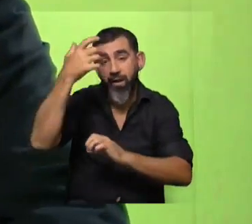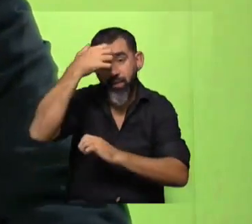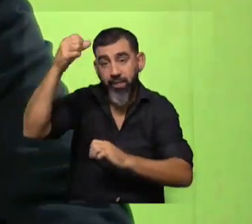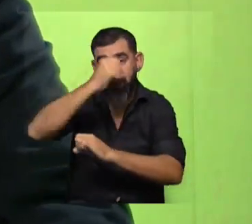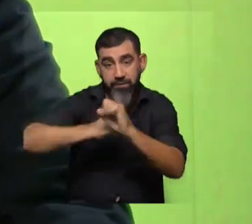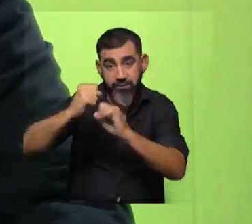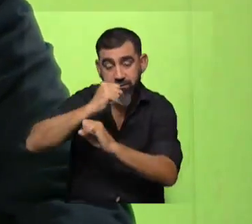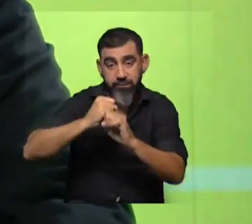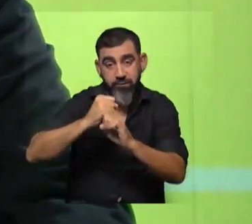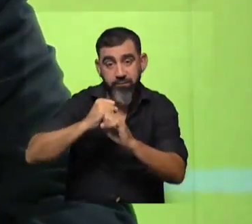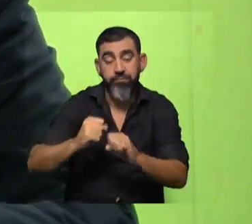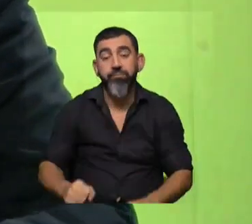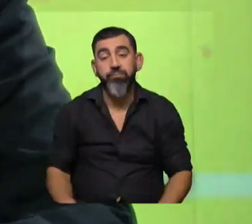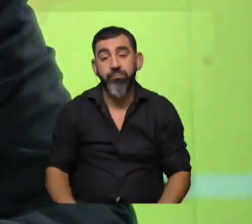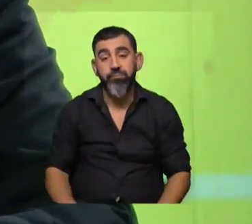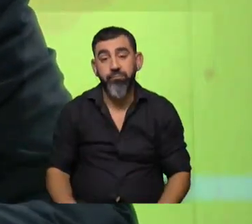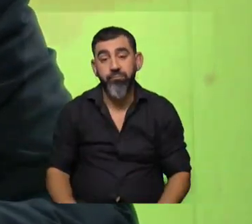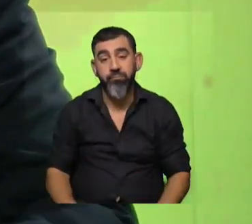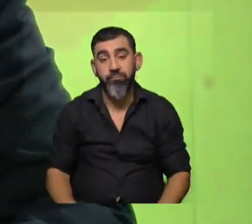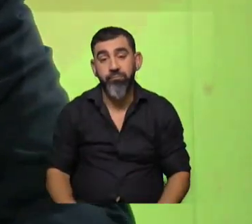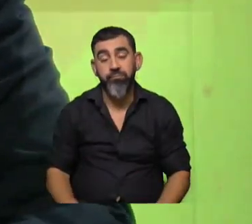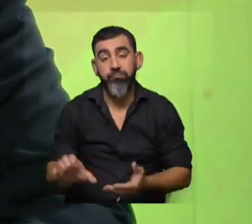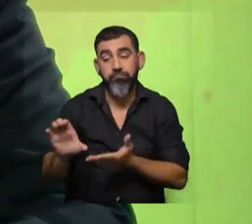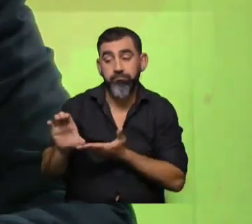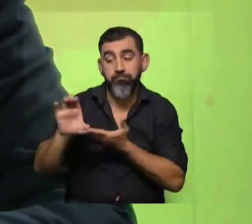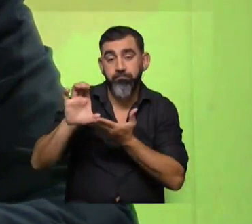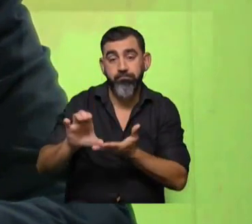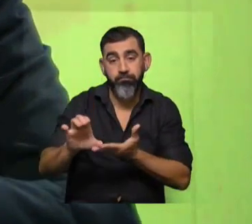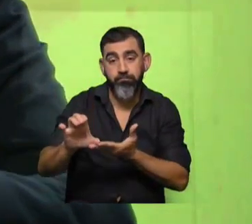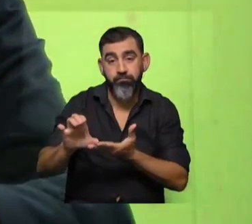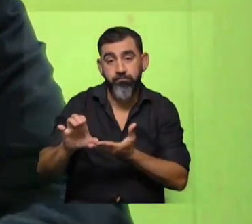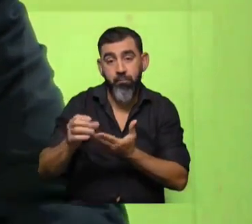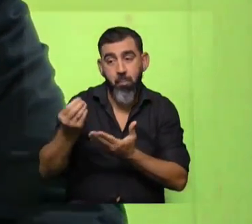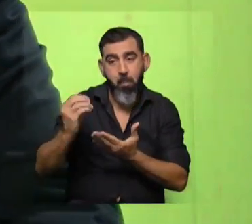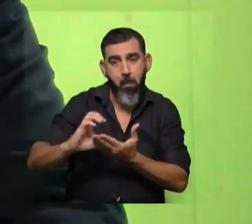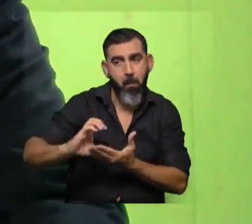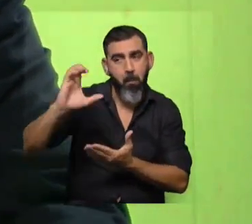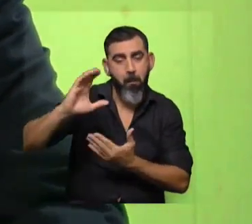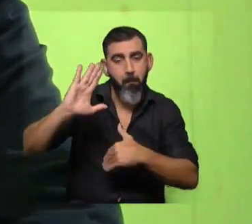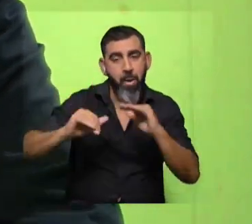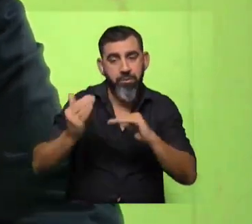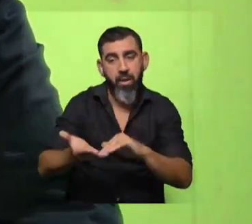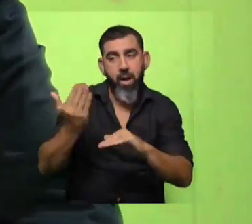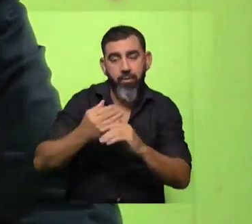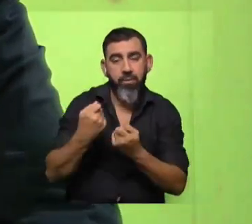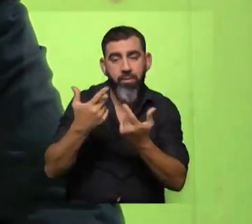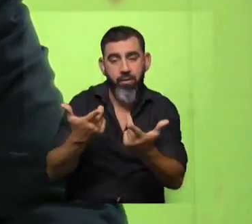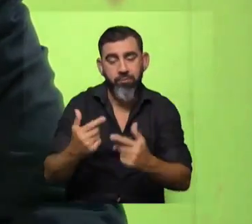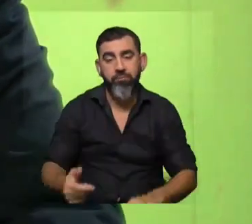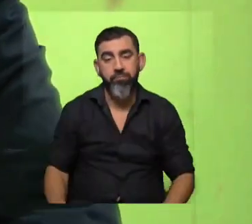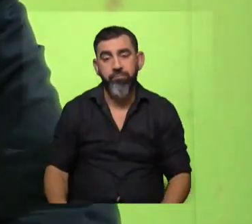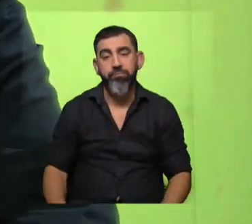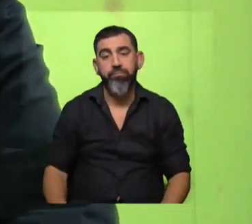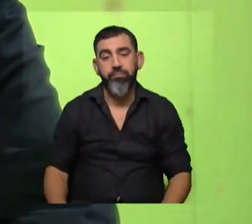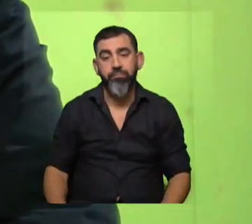y ofrecer financiamientos por montos mucho más altos de los que se solía estar